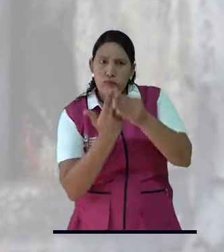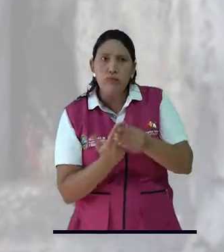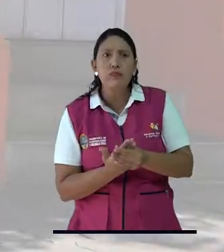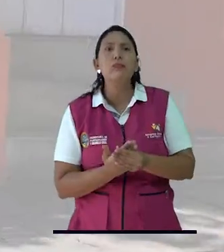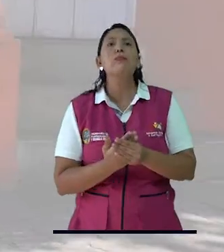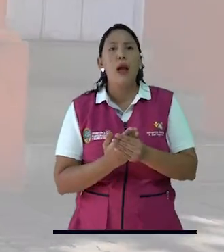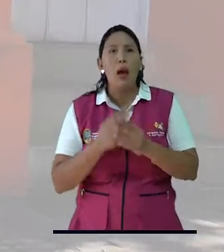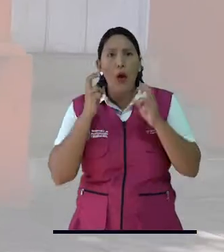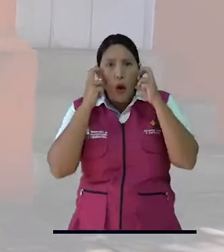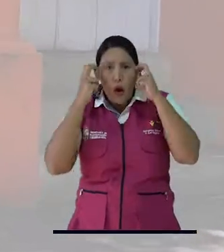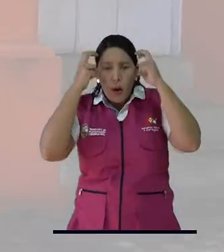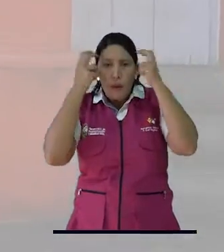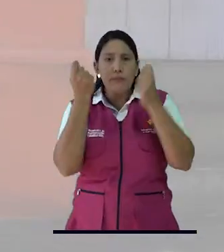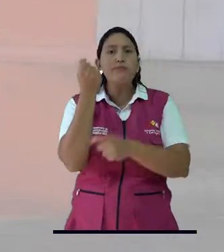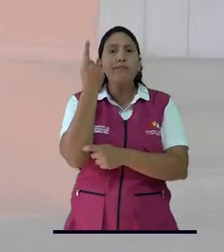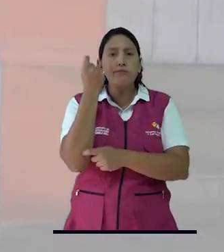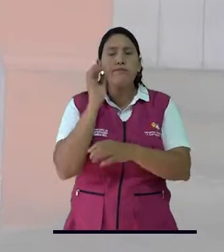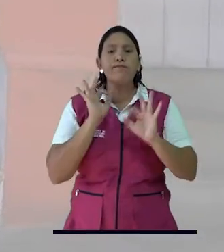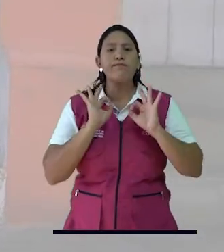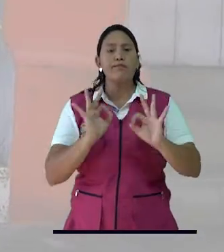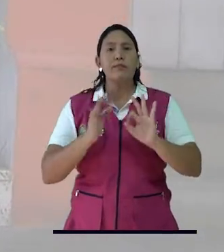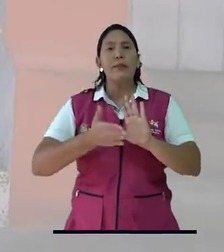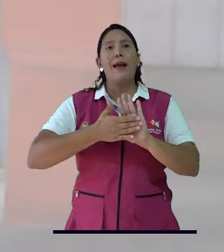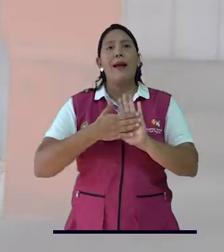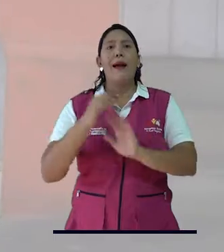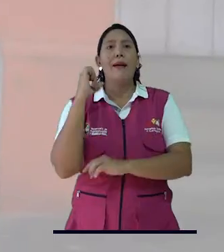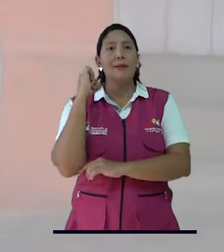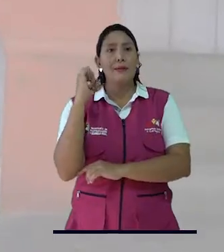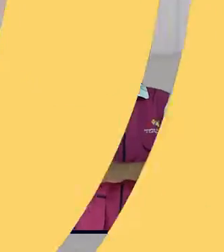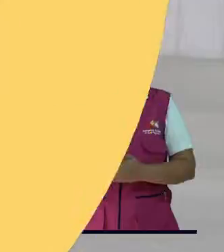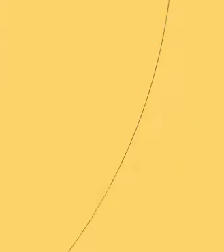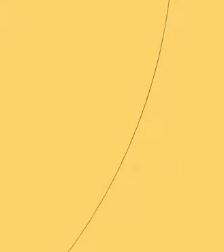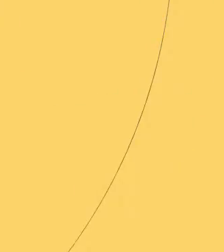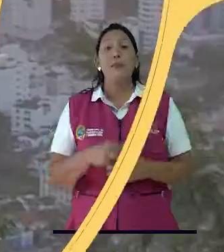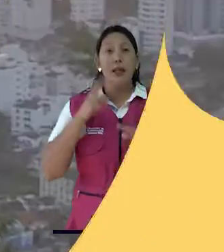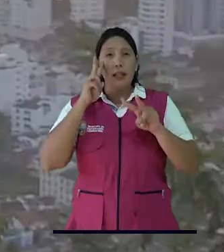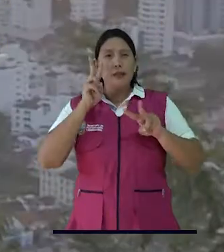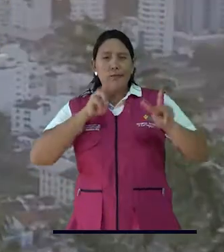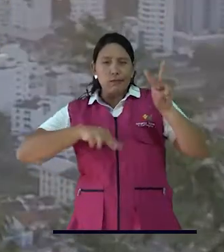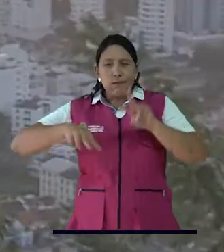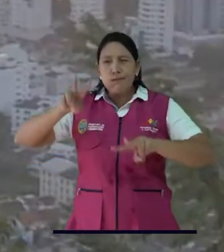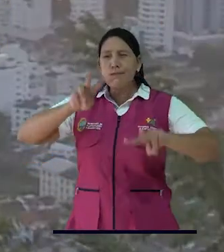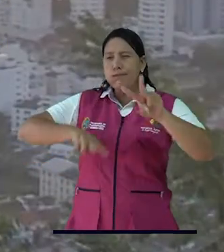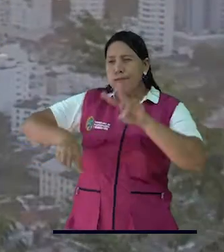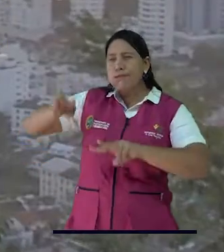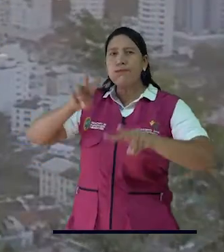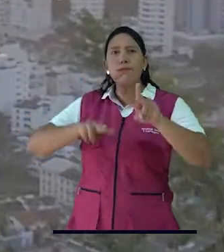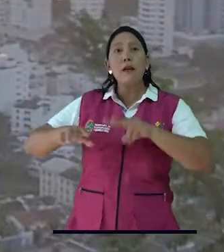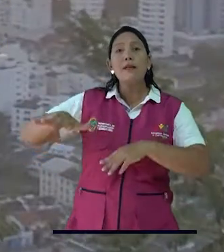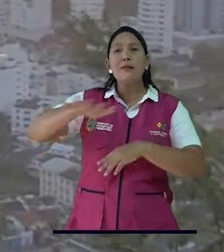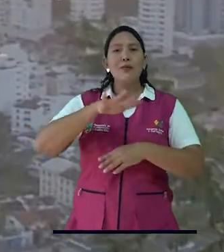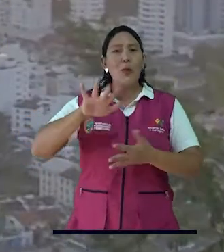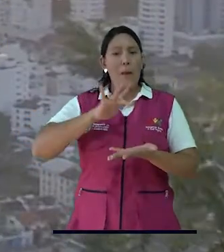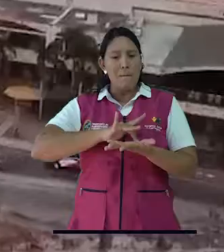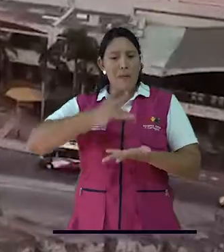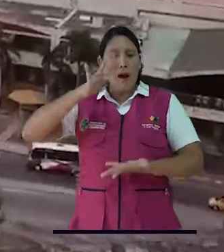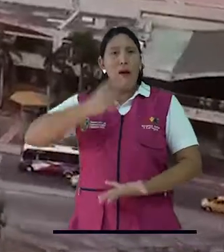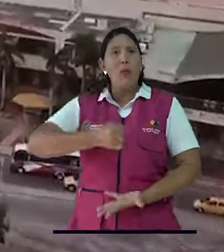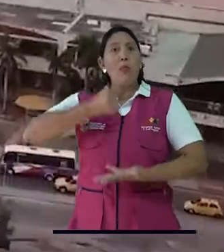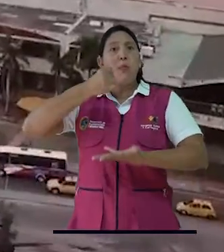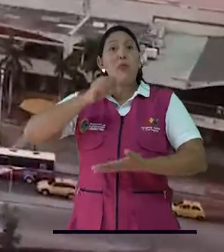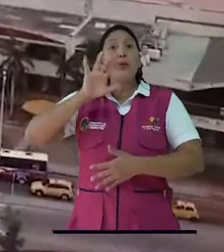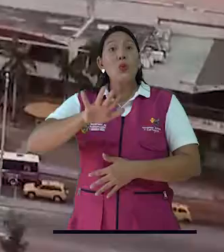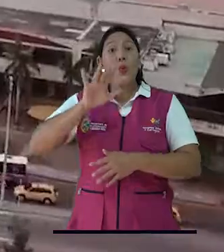documento, conocimiento y comprensión de la manifestación. Para monitorear el patrimonio cultural de la ciudad,